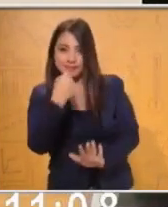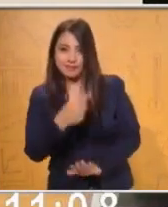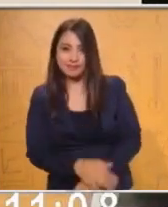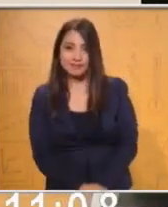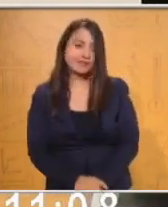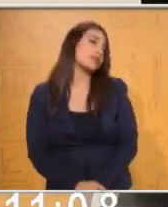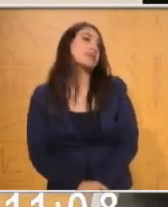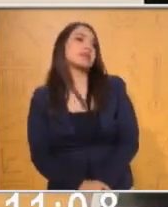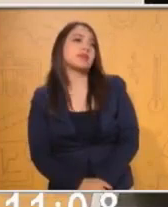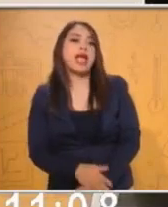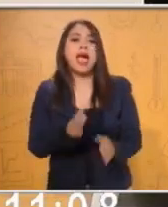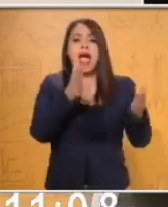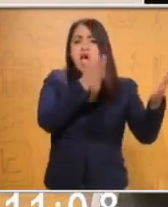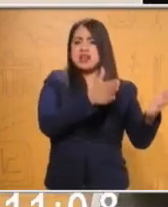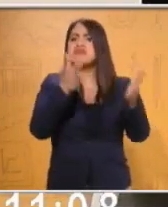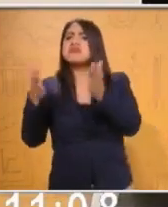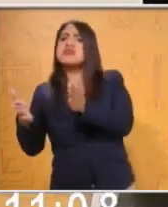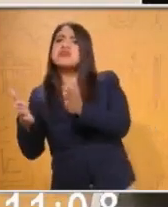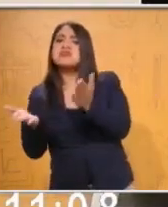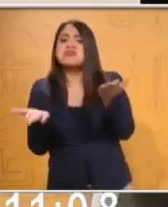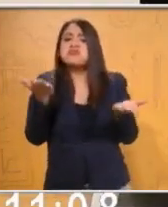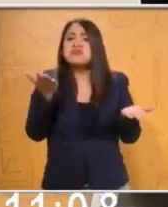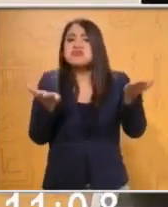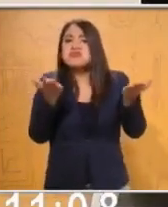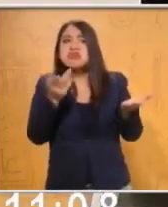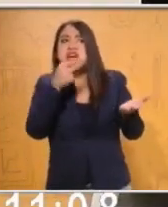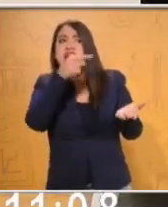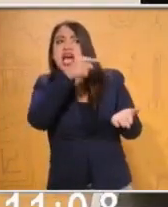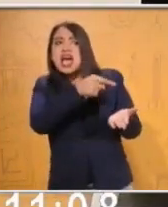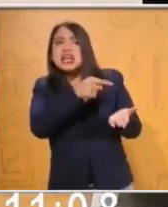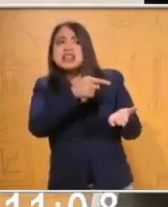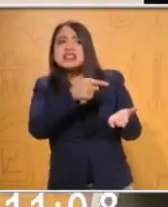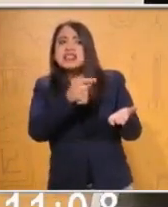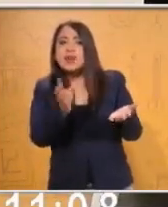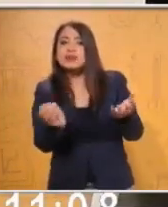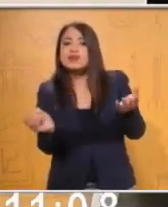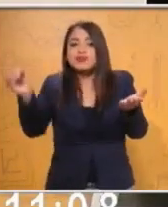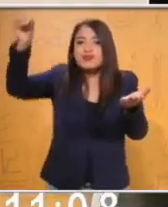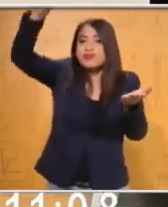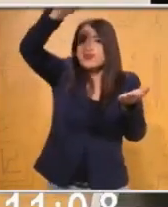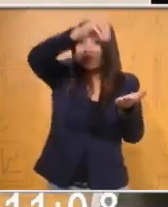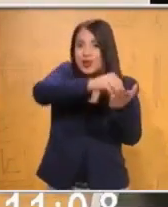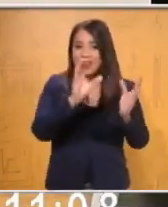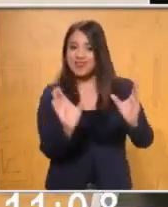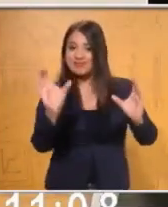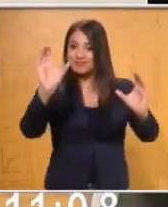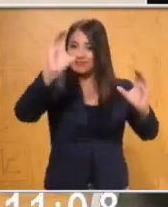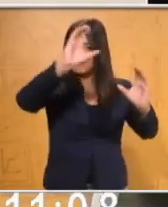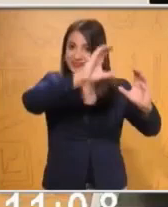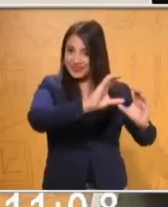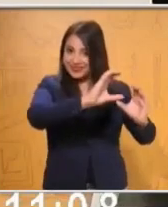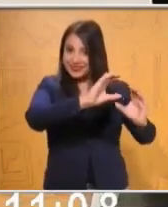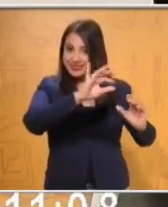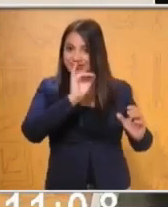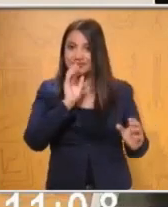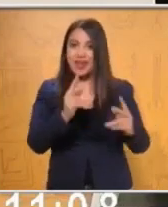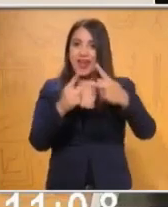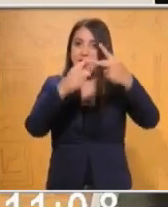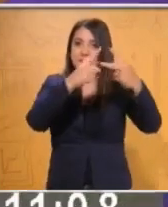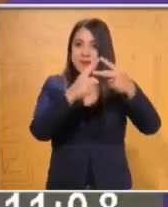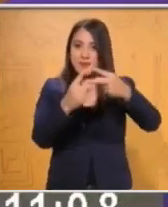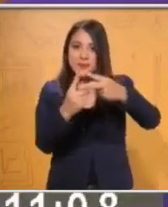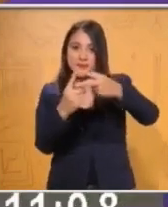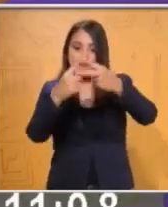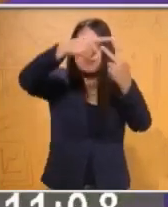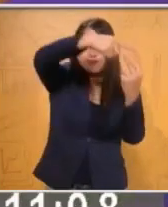triángulo y otro, lo único que hicieron es como si este triángulo lo colocaran encima de este. ¿Ok? Entonces, ¿cómo imaginas que va a